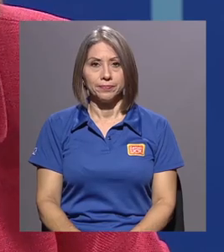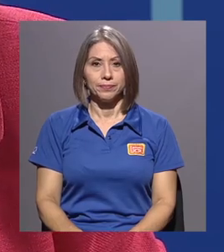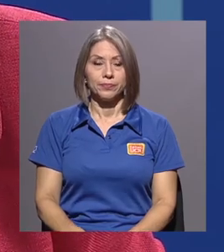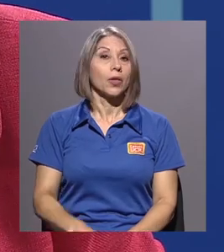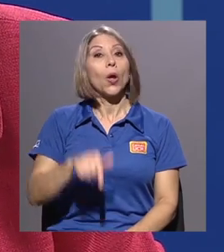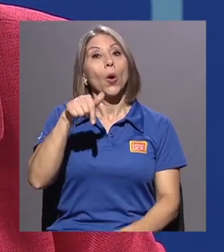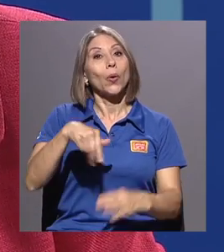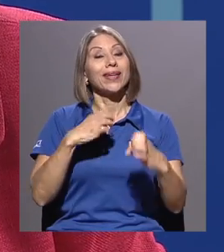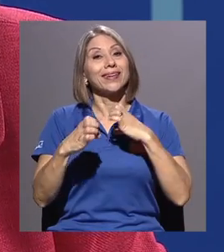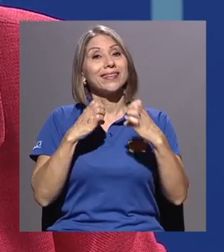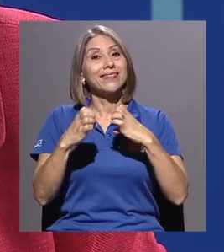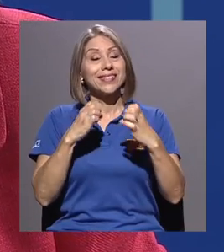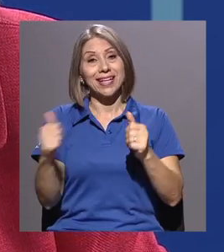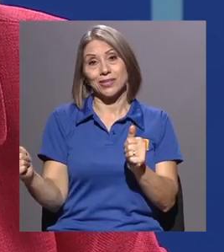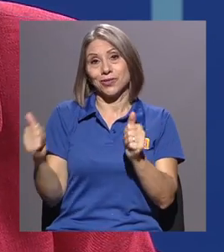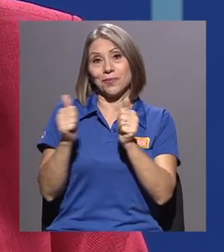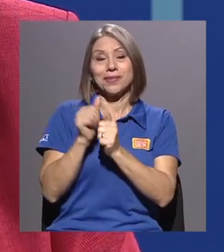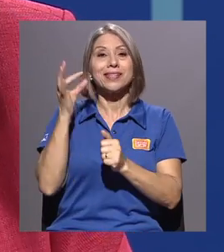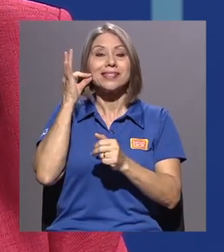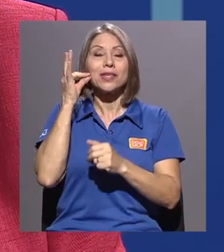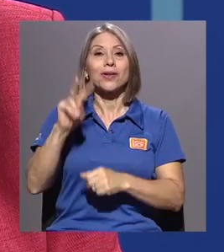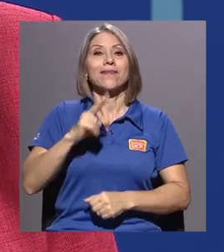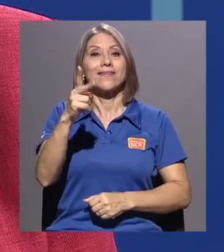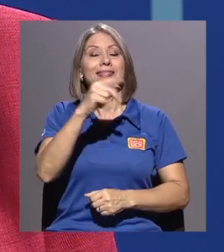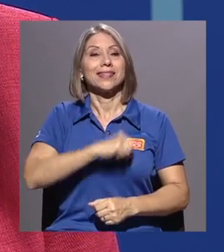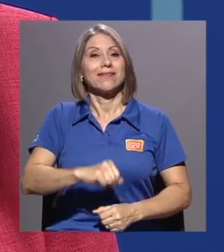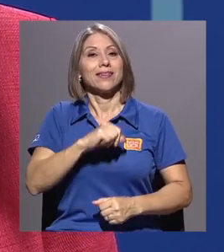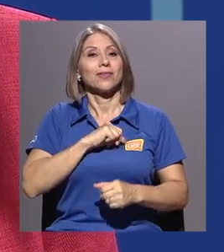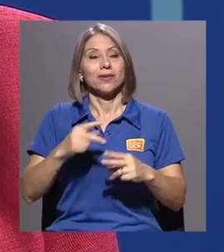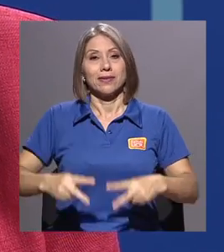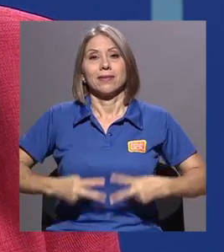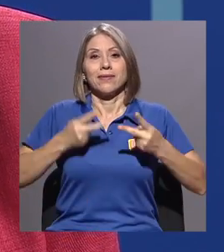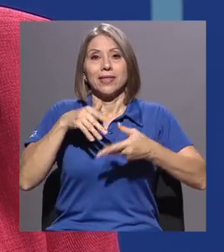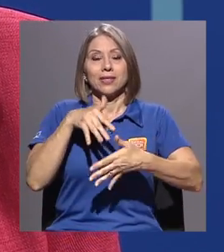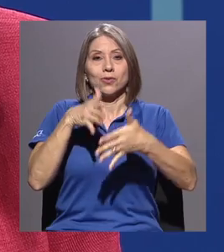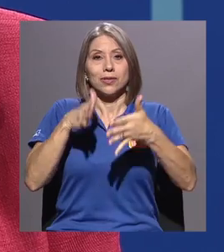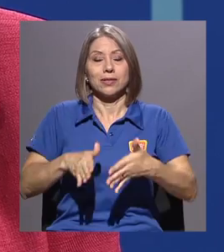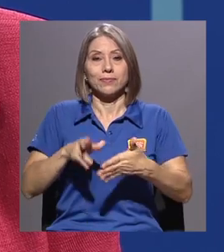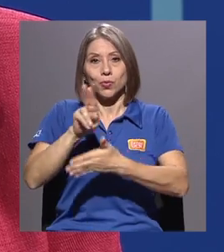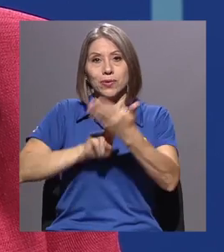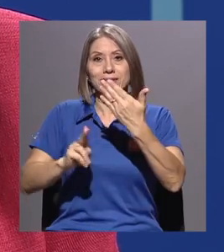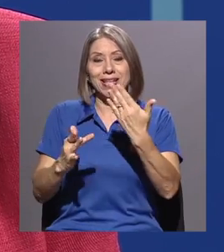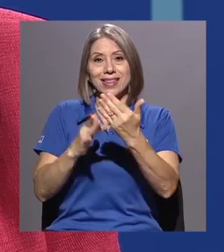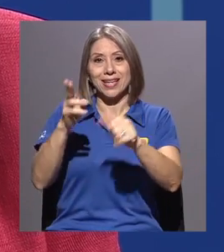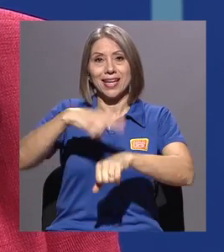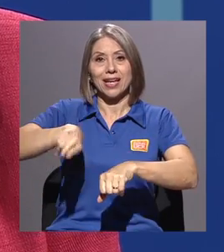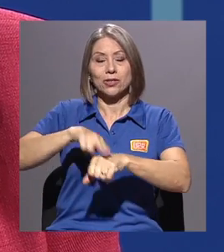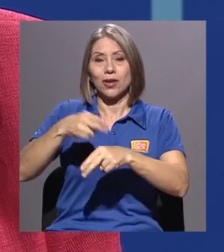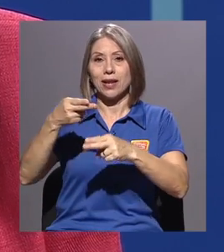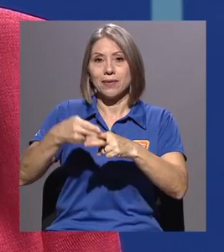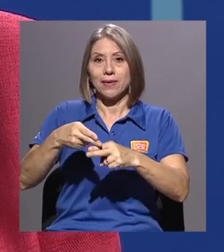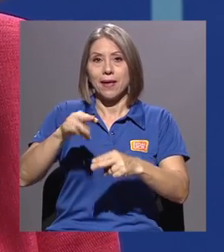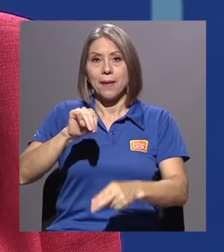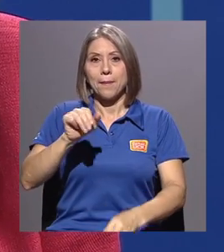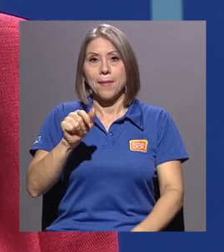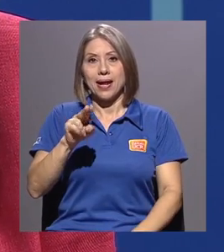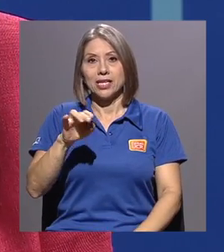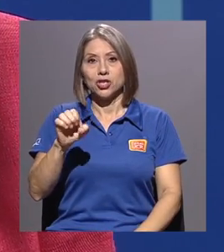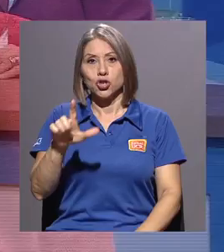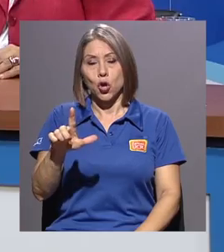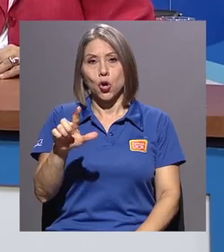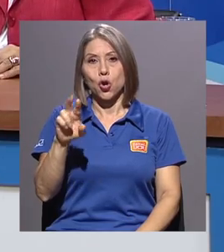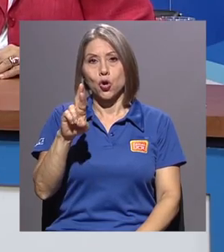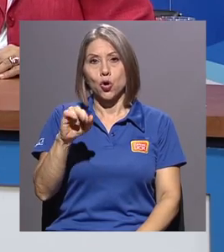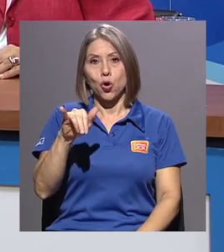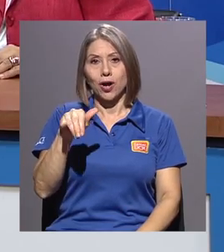Hoy en la entrevista de fondo nos acompaña la señora vicerectora de vida estudiantil de la Universidad Técnica Nacional, doña Marisol Rojas Salas. Marisol, bienvenida